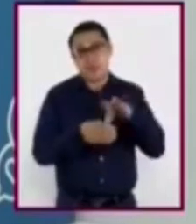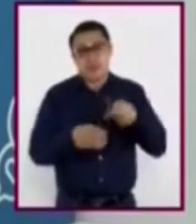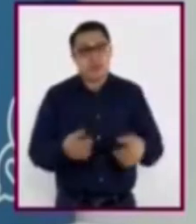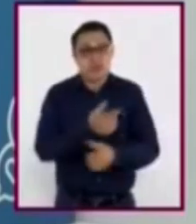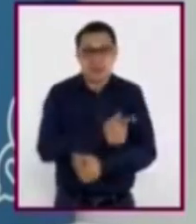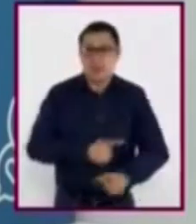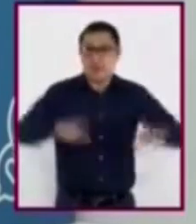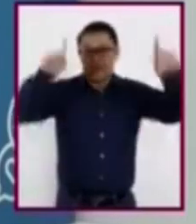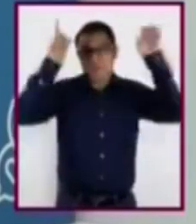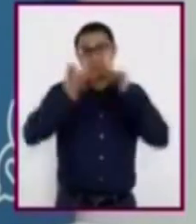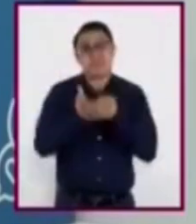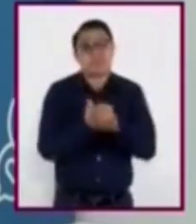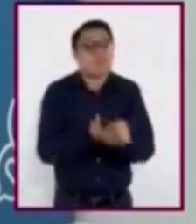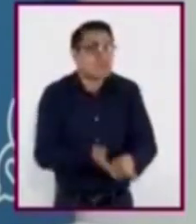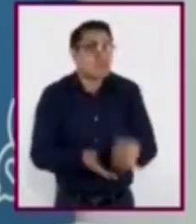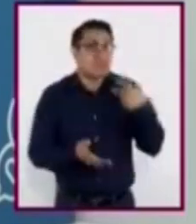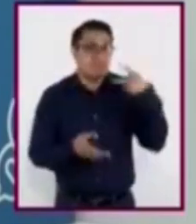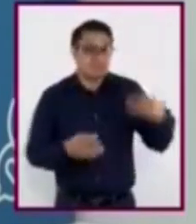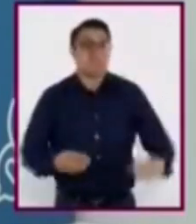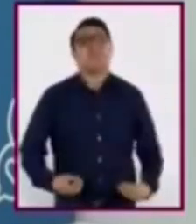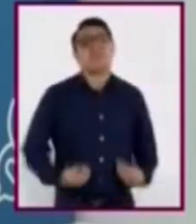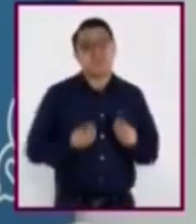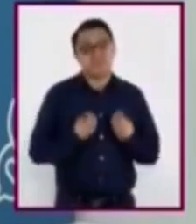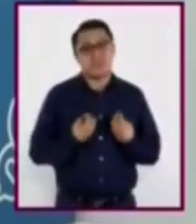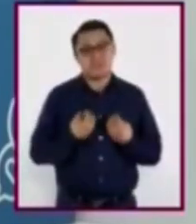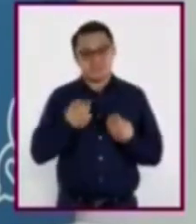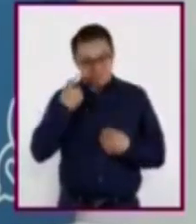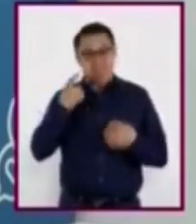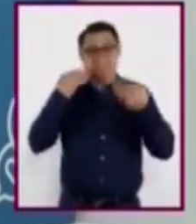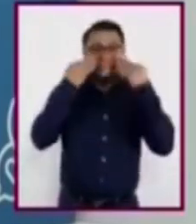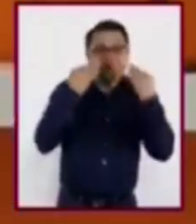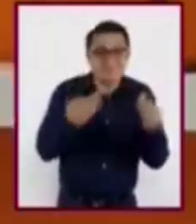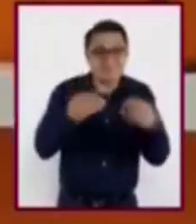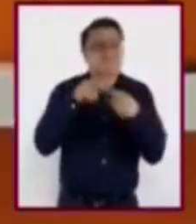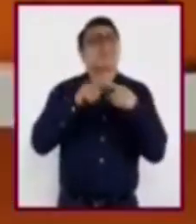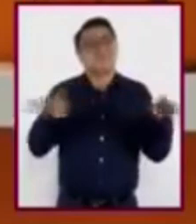libres de tomar decisiones sobre sí mismas. ¿Se dan cuenta del cambio?